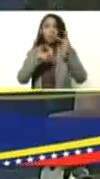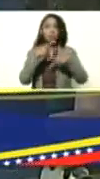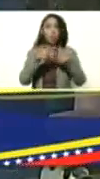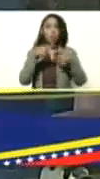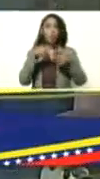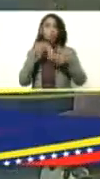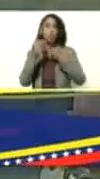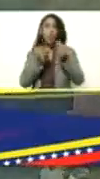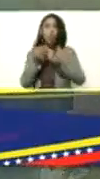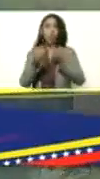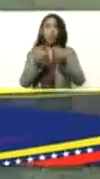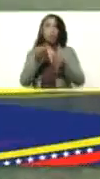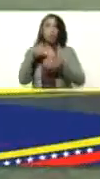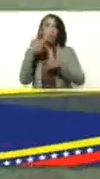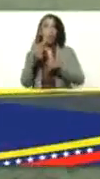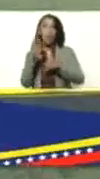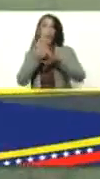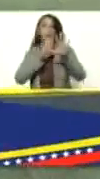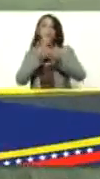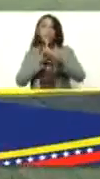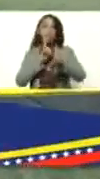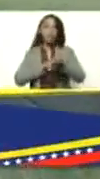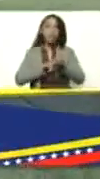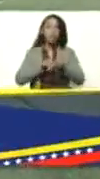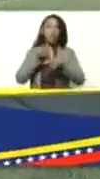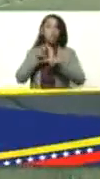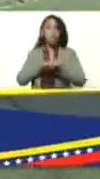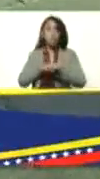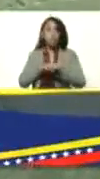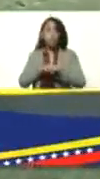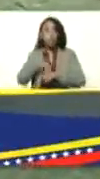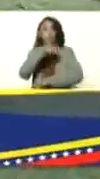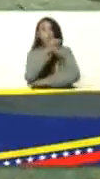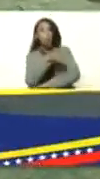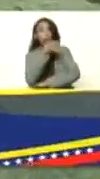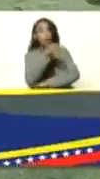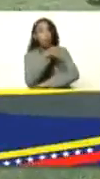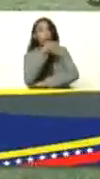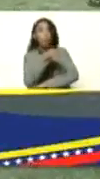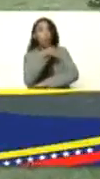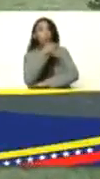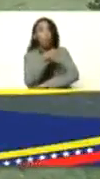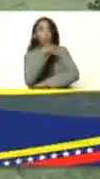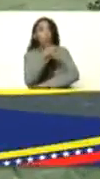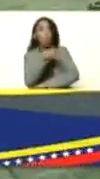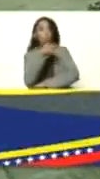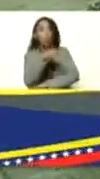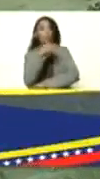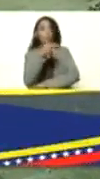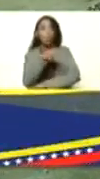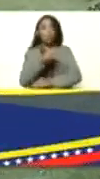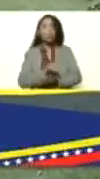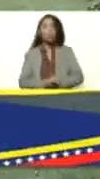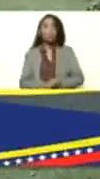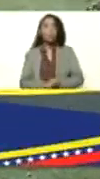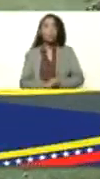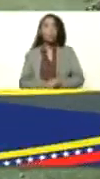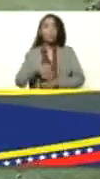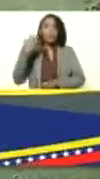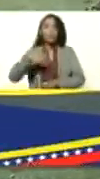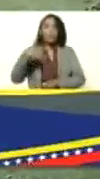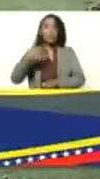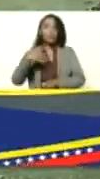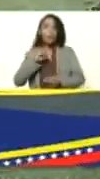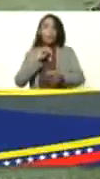la producción y después se agarra 15 minutos se sienta una butaca y empieza a jalar a darle